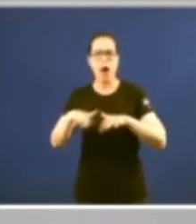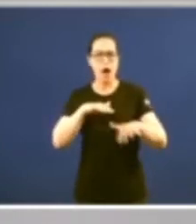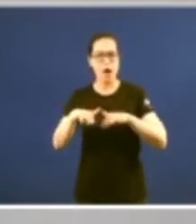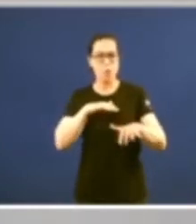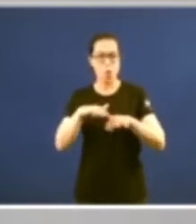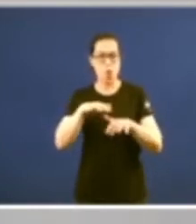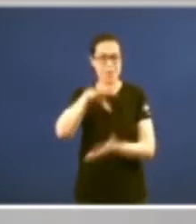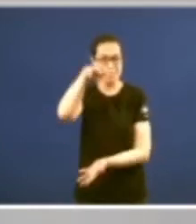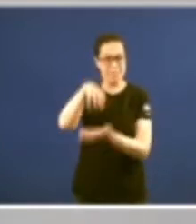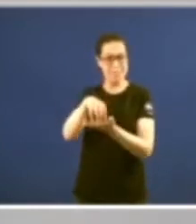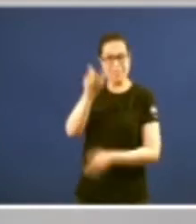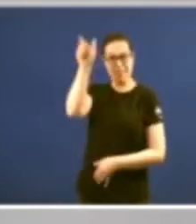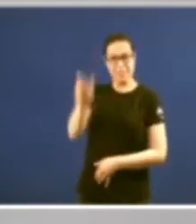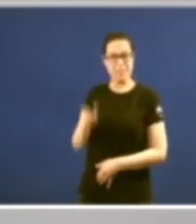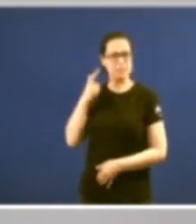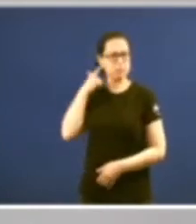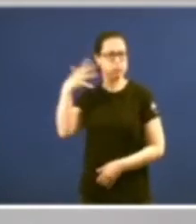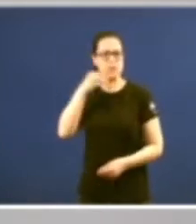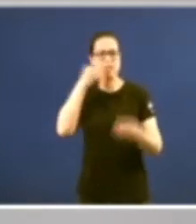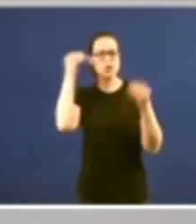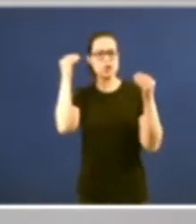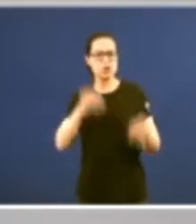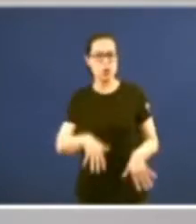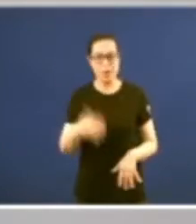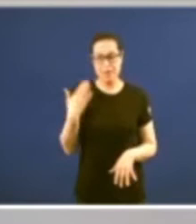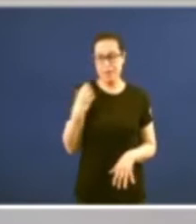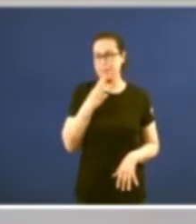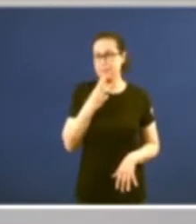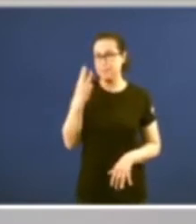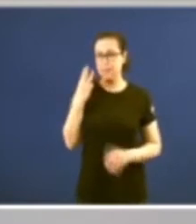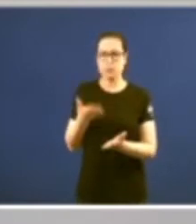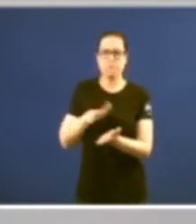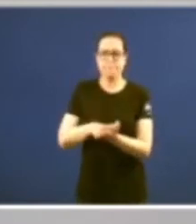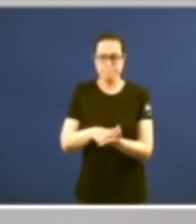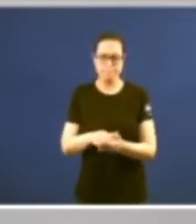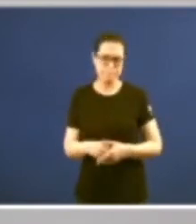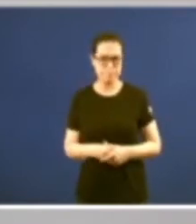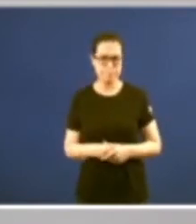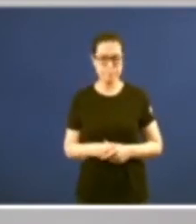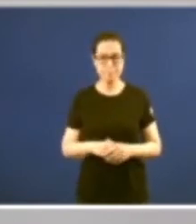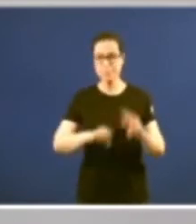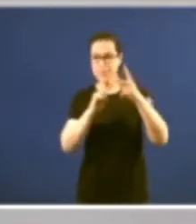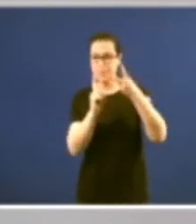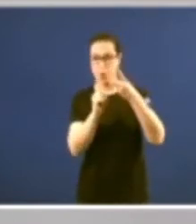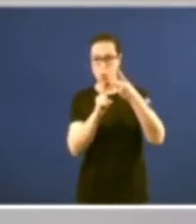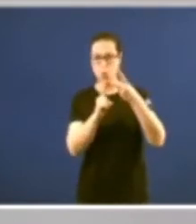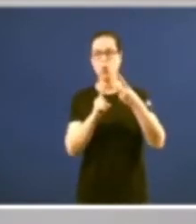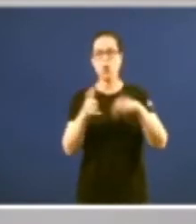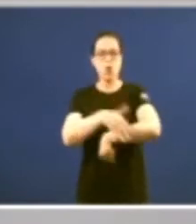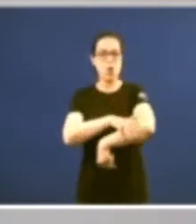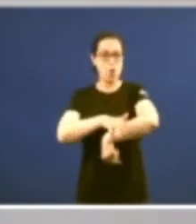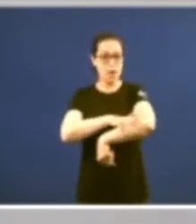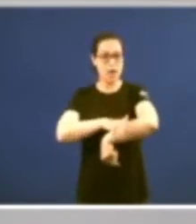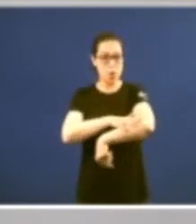personalidad histórica de la que nos desprendimos hace tres años por su fallecimiento. En segundo lugar el gobierno la